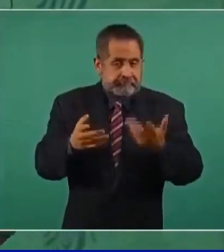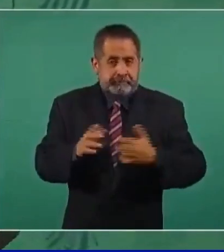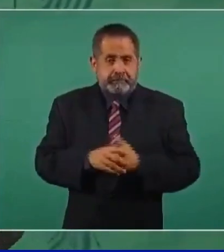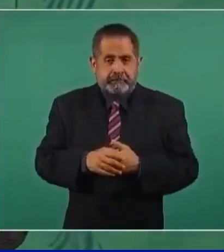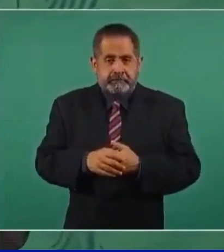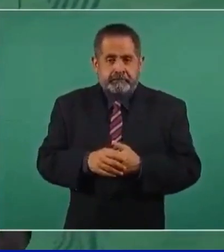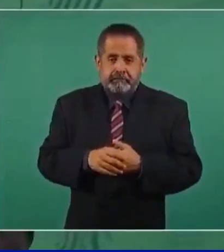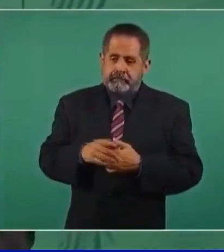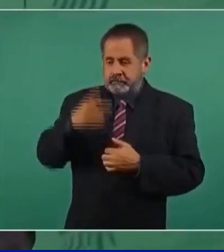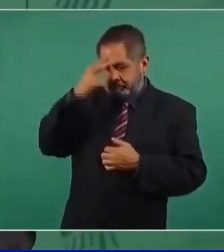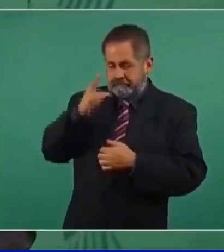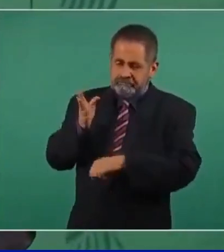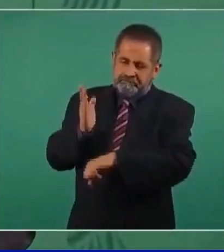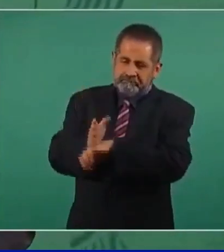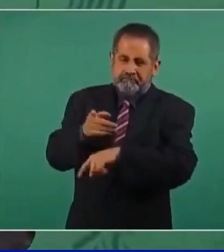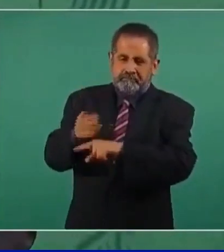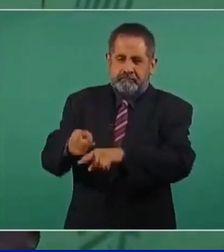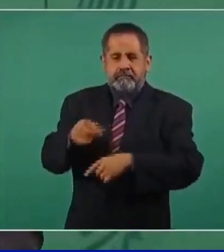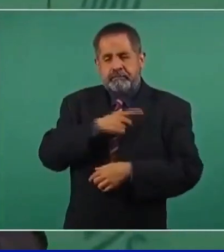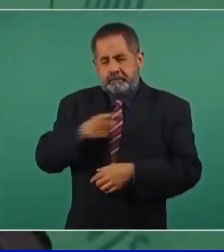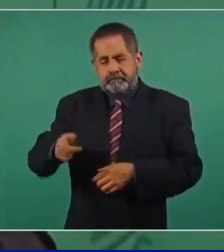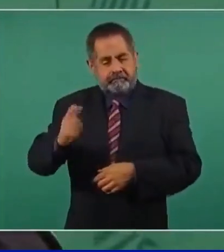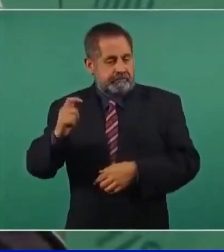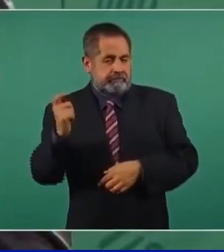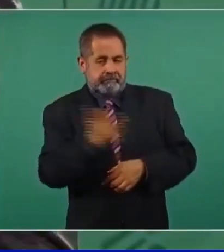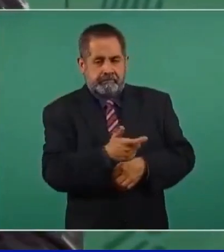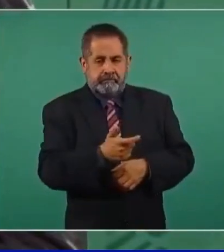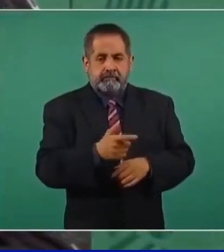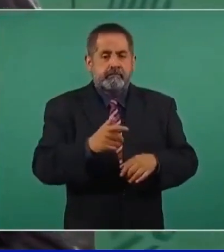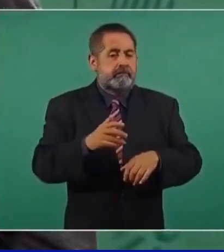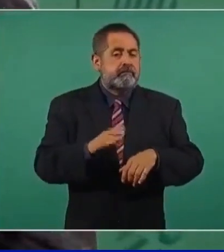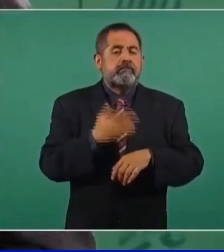condena a México a pagar por